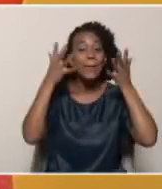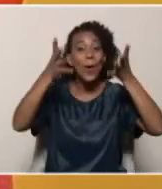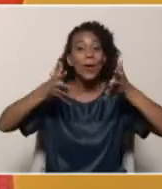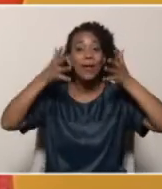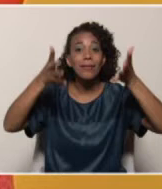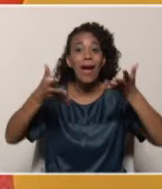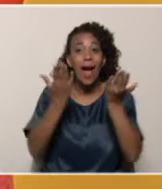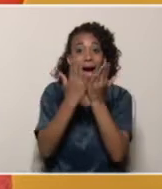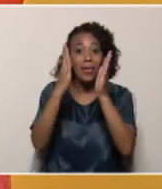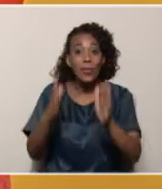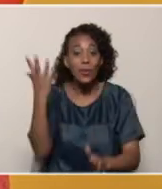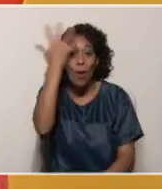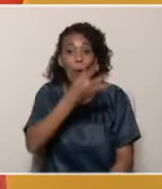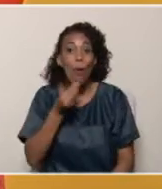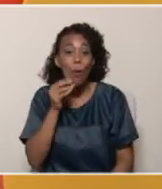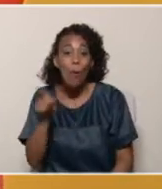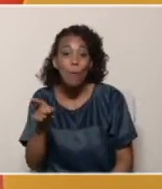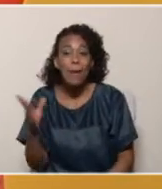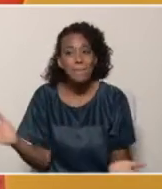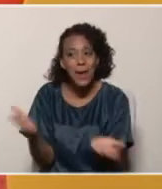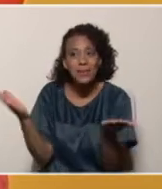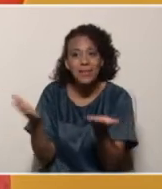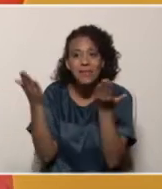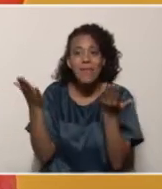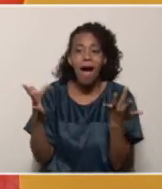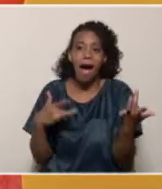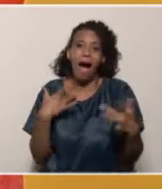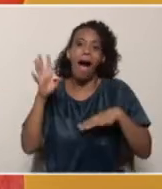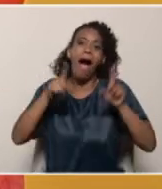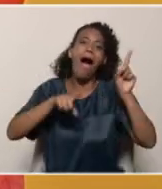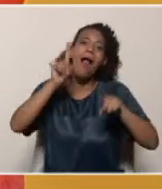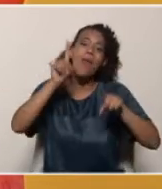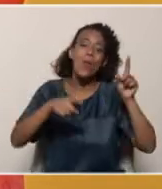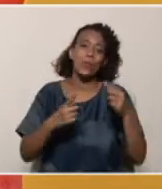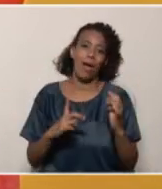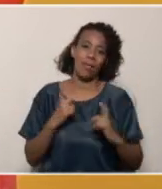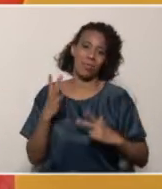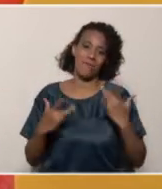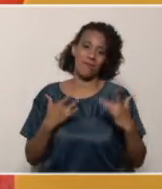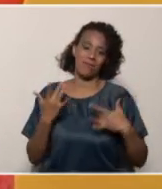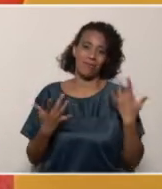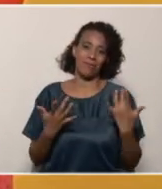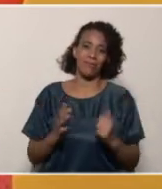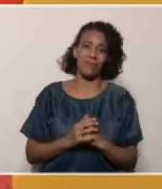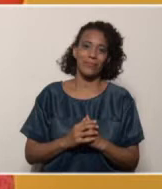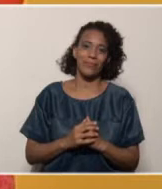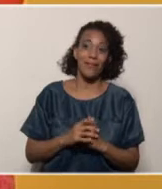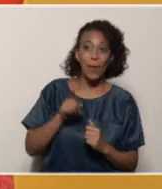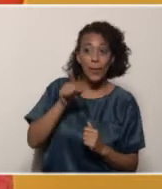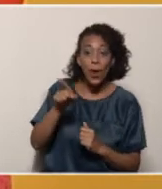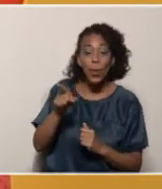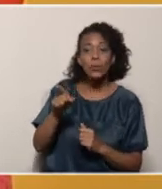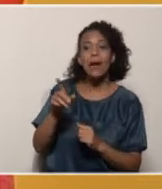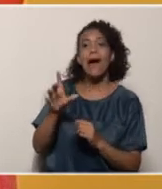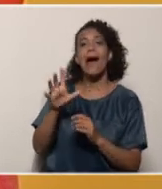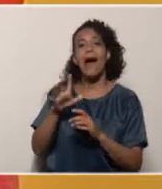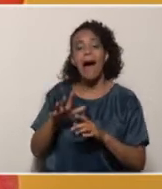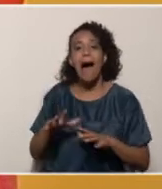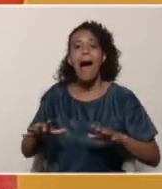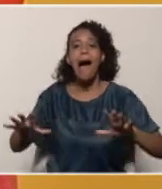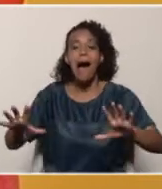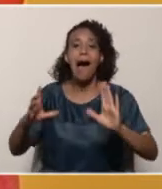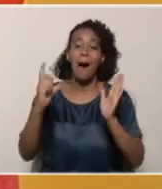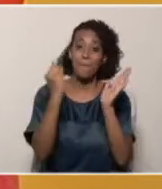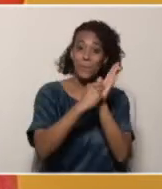orientarles y sobre todo para incentivarlos a las actividades que vayan a realizar, para que esa parte de formación cual y